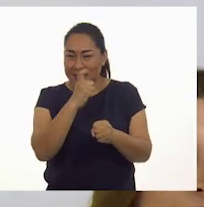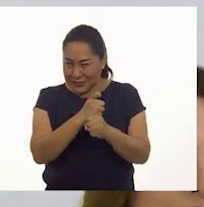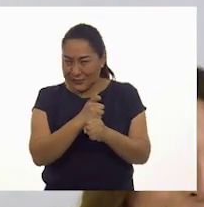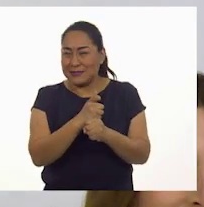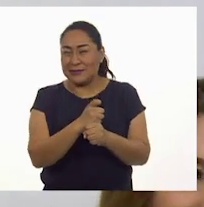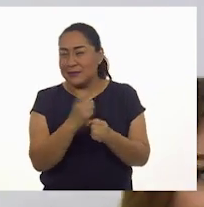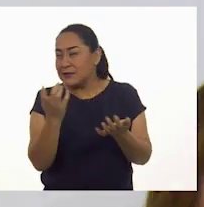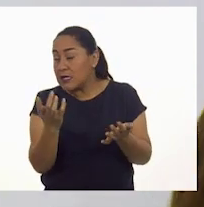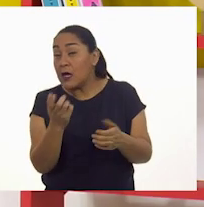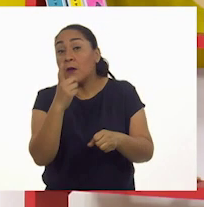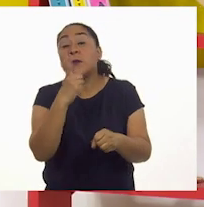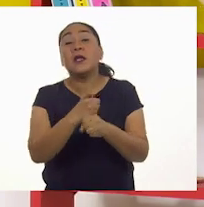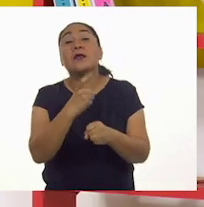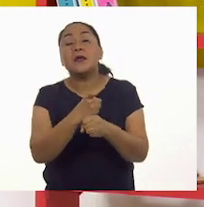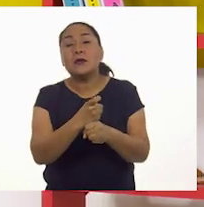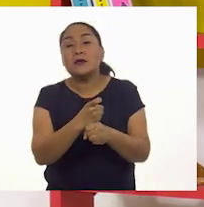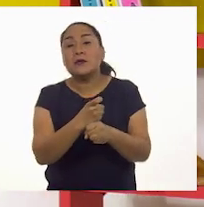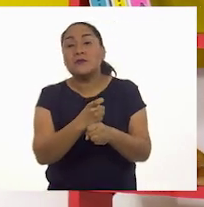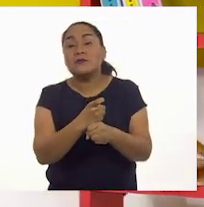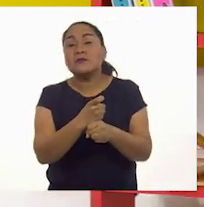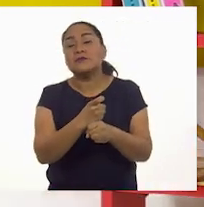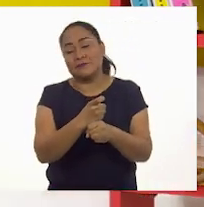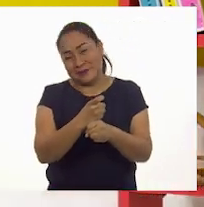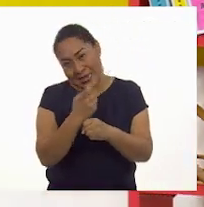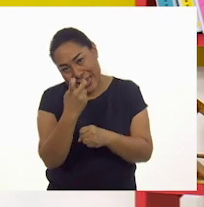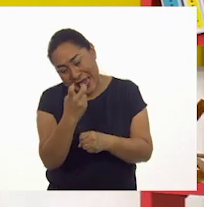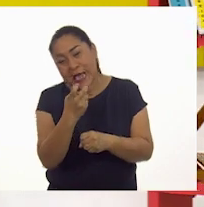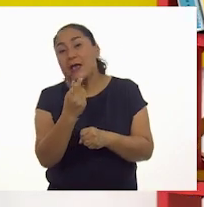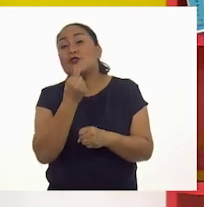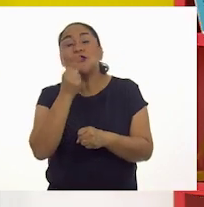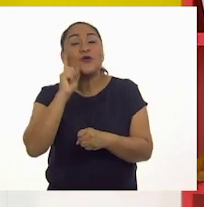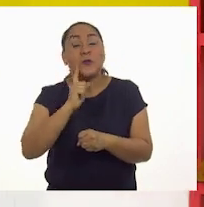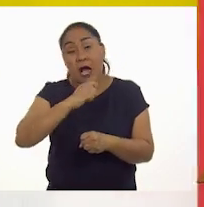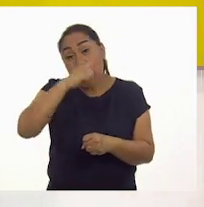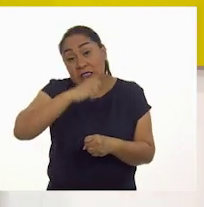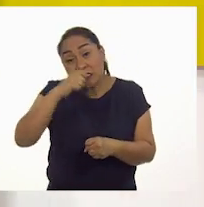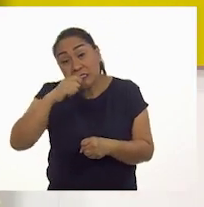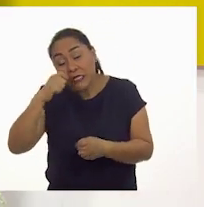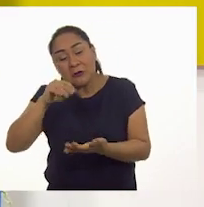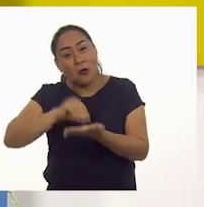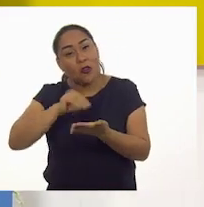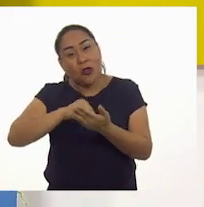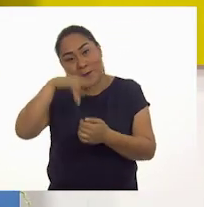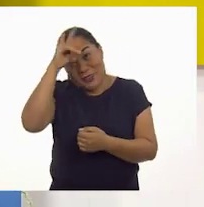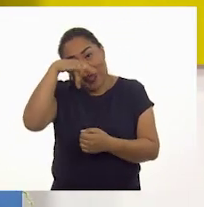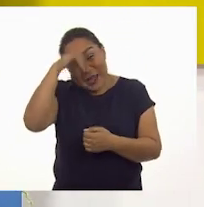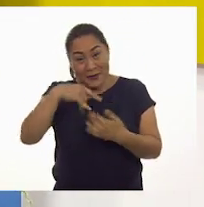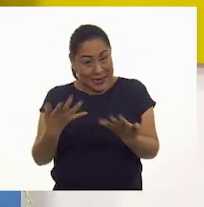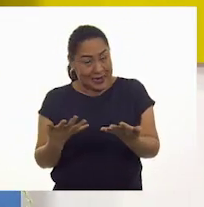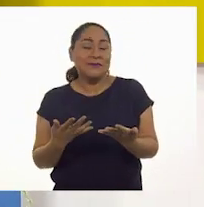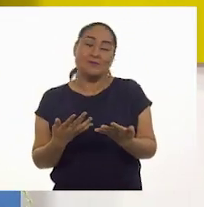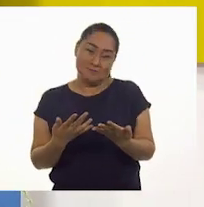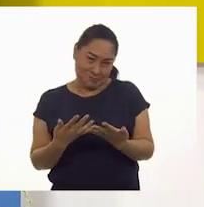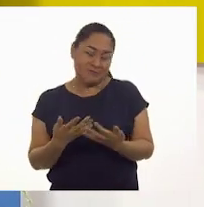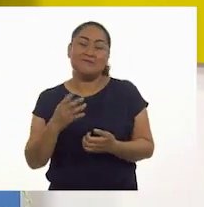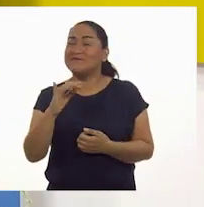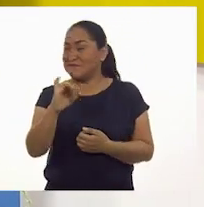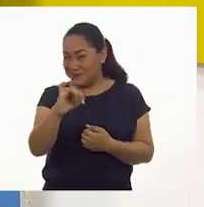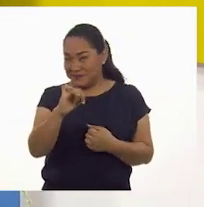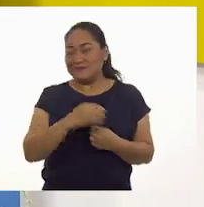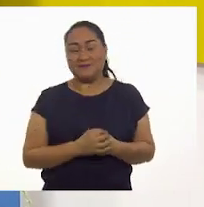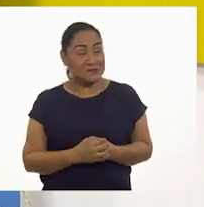La número uno es donde se está lavando los dientes y todavía tiene la pijama. Muy bien. Sí.